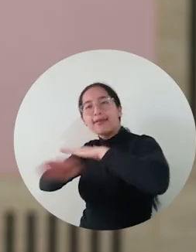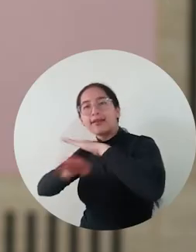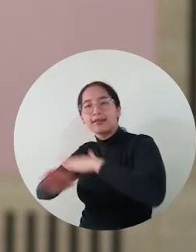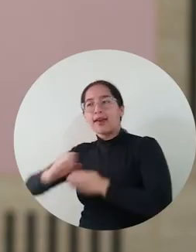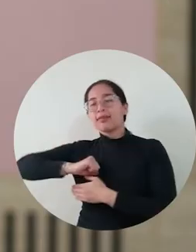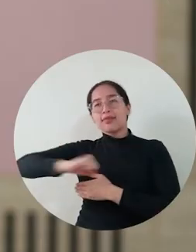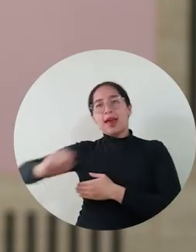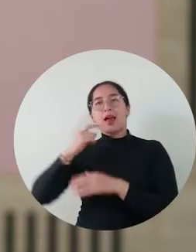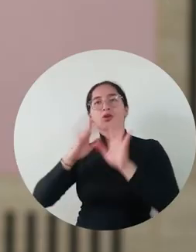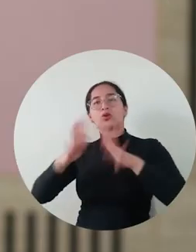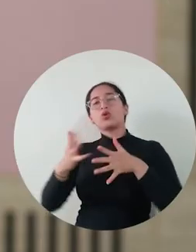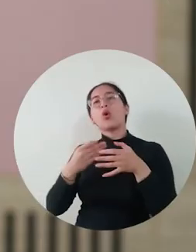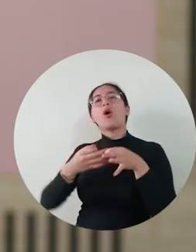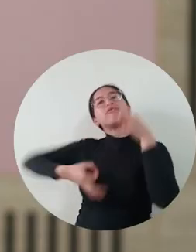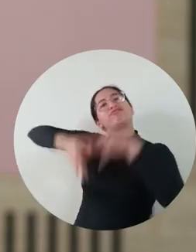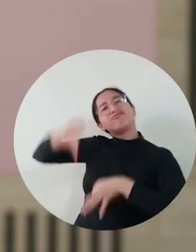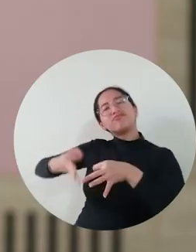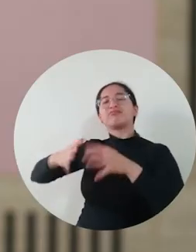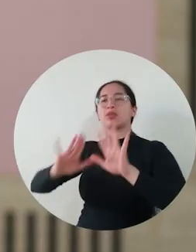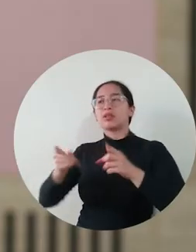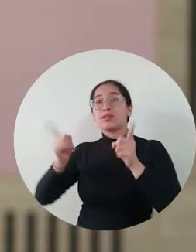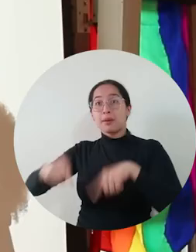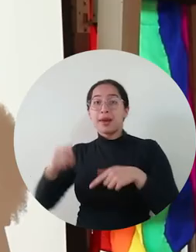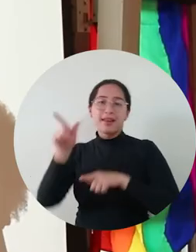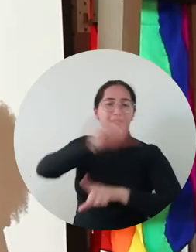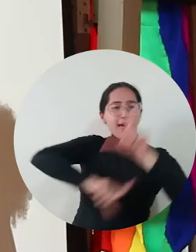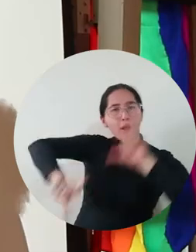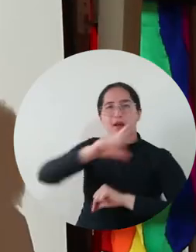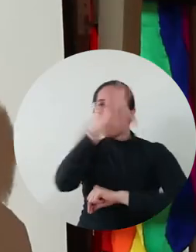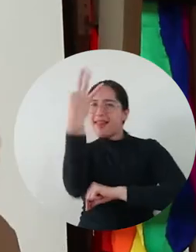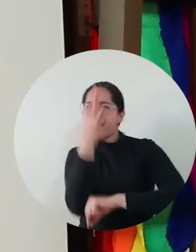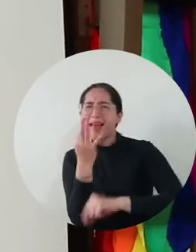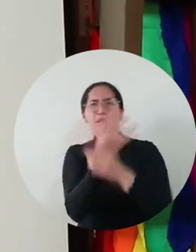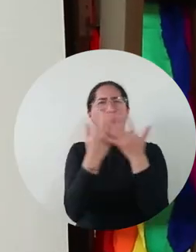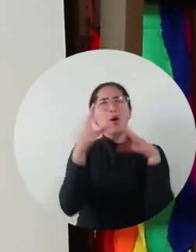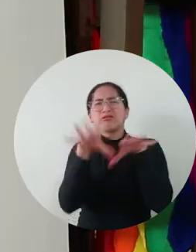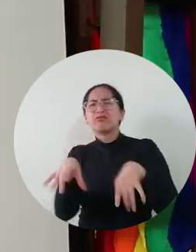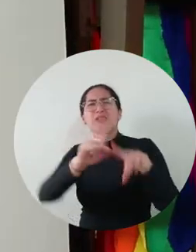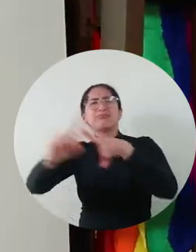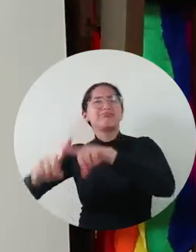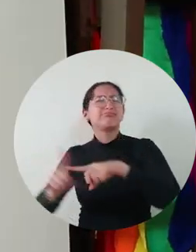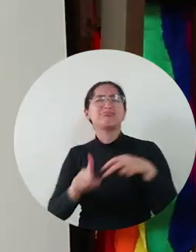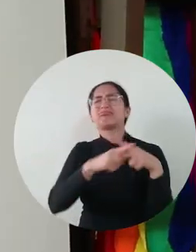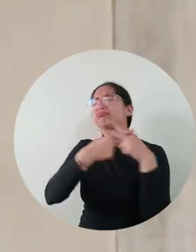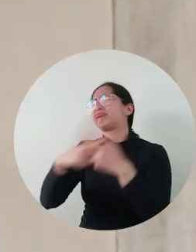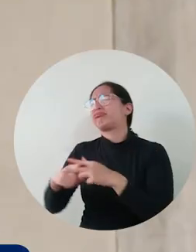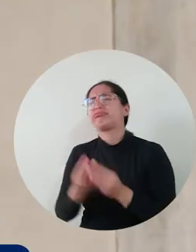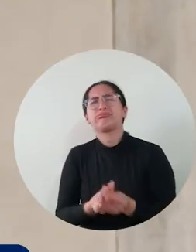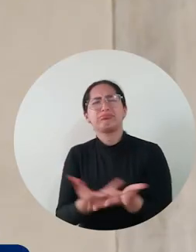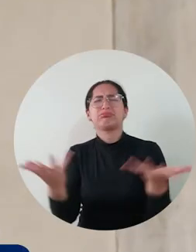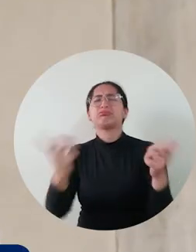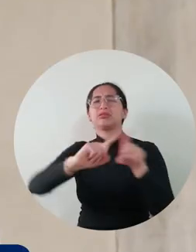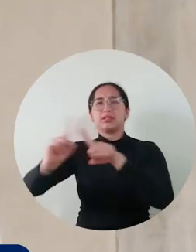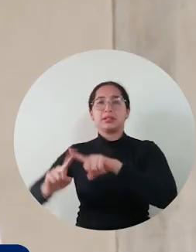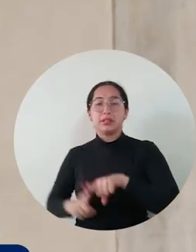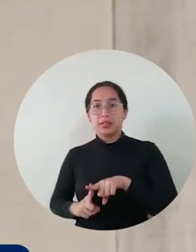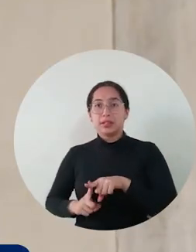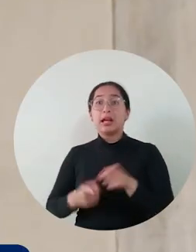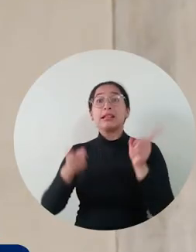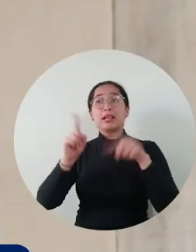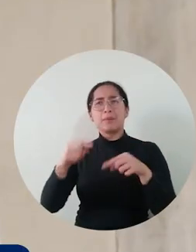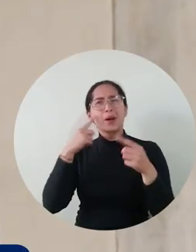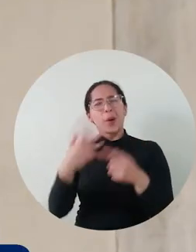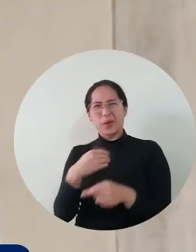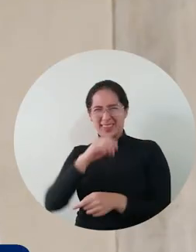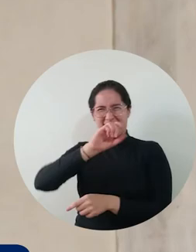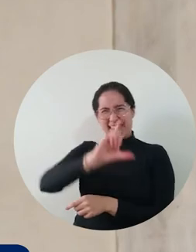Justicia para la Comunidad LGBTIQ+, Laboratorio de Maquillaje, Talleres, entre otras. Dimos a conocer un poco